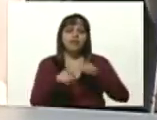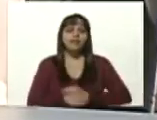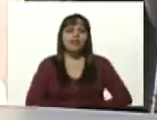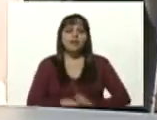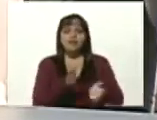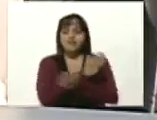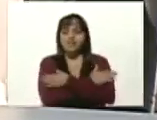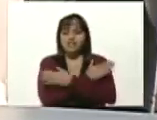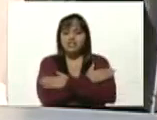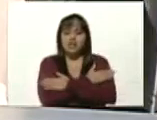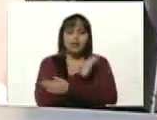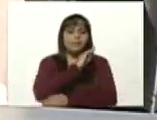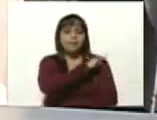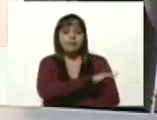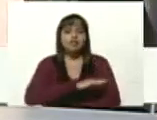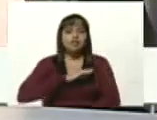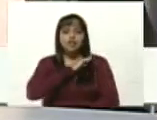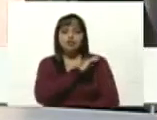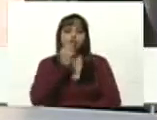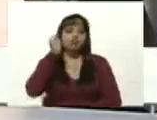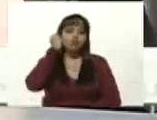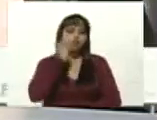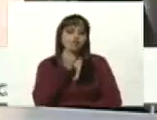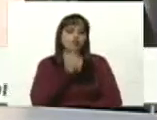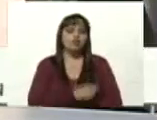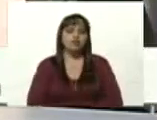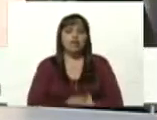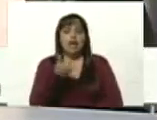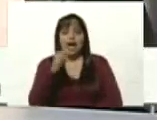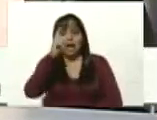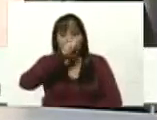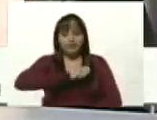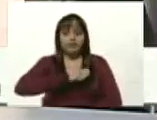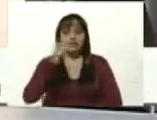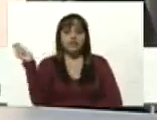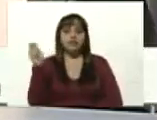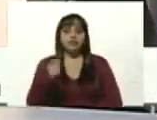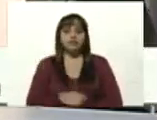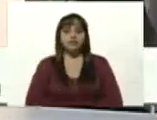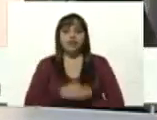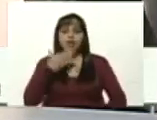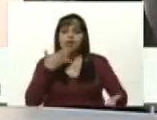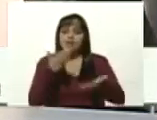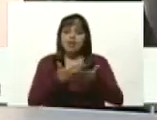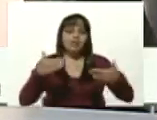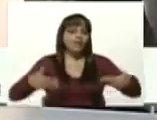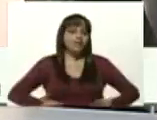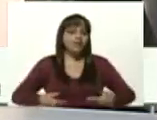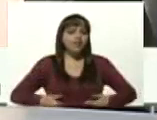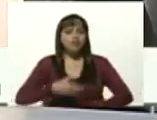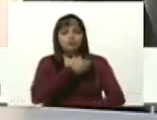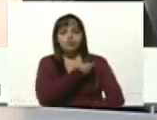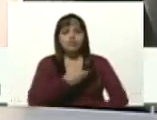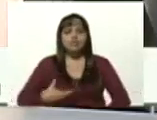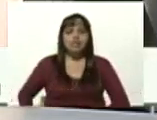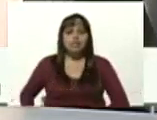misión Sucre que está pues de aniversario gracias al esfuerzo del presidente